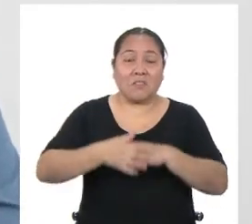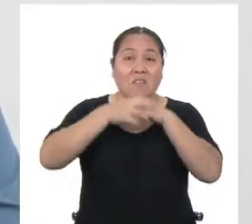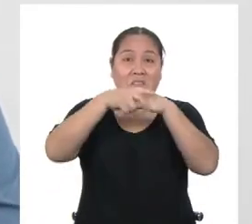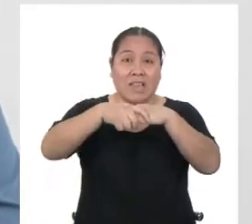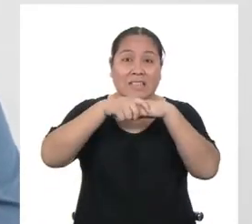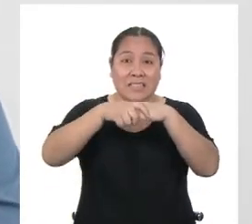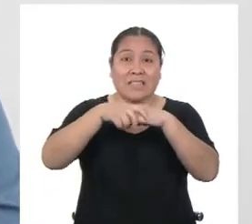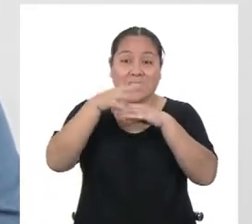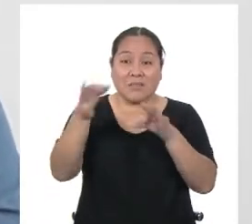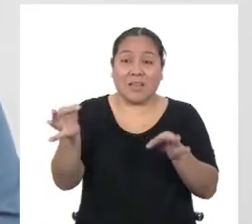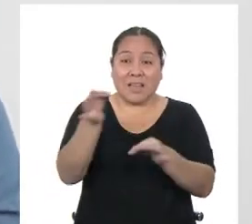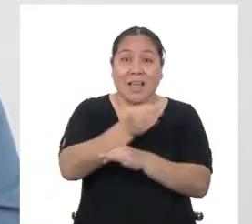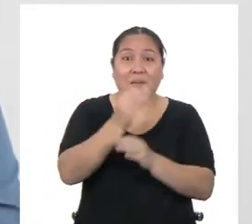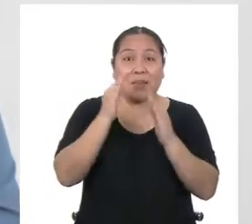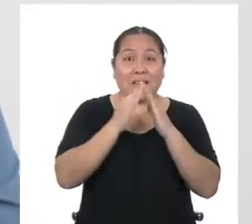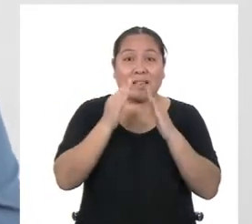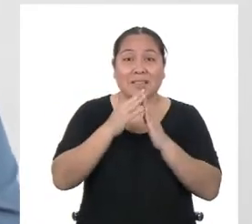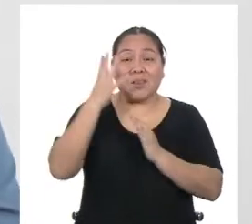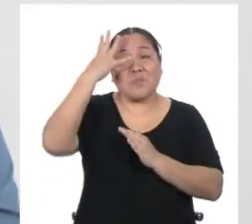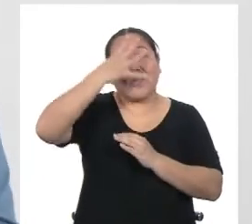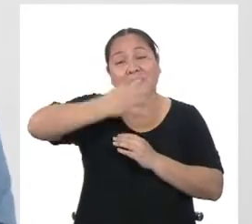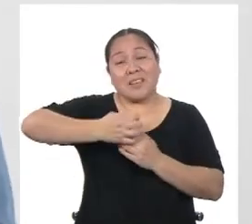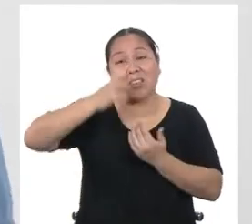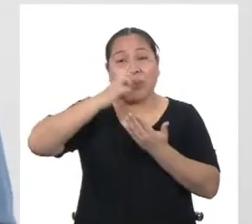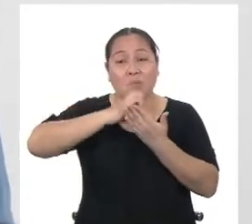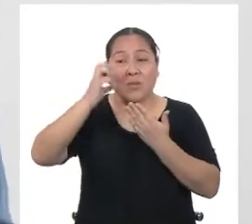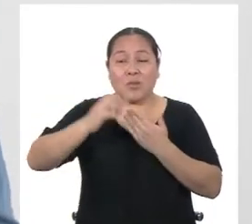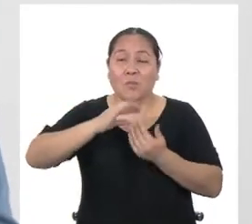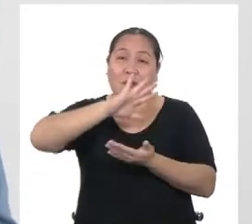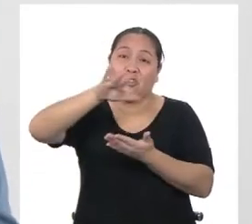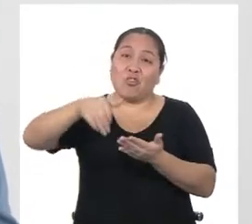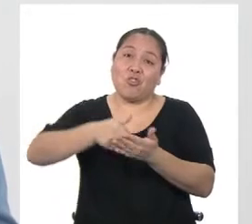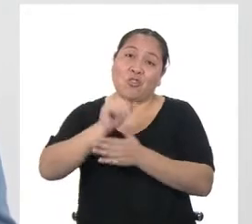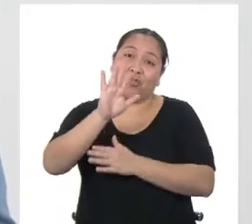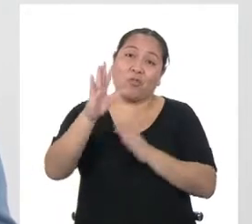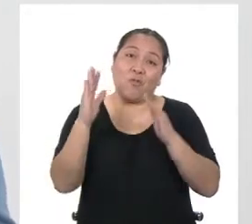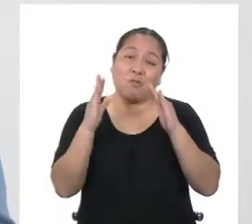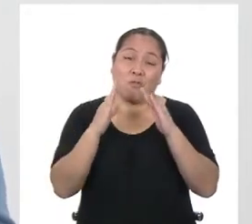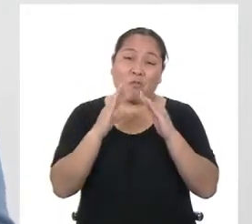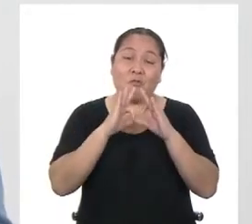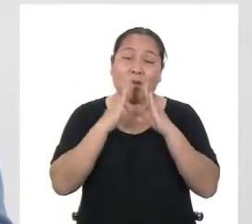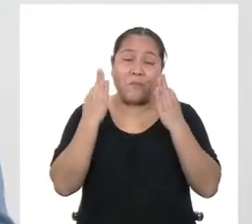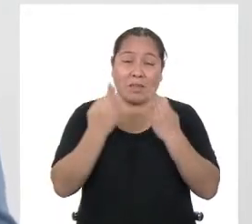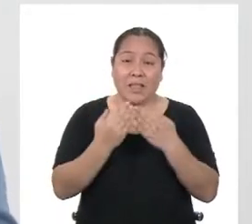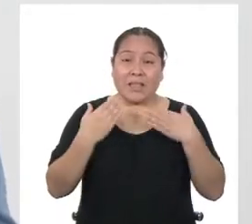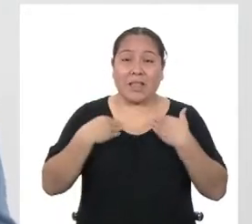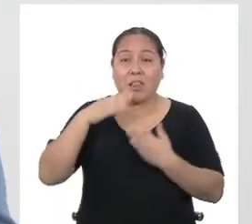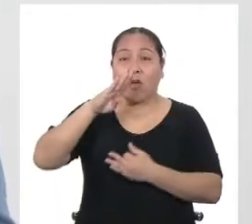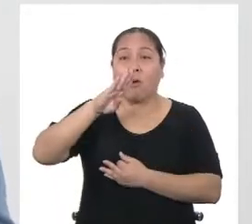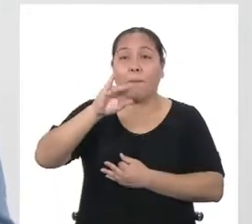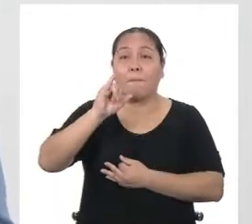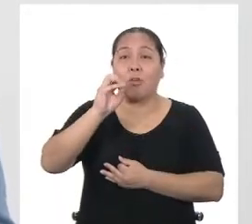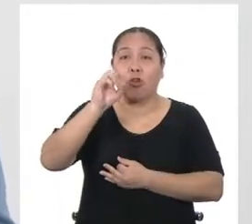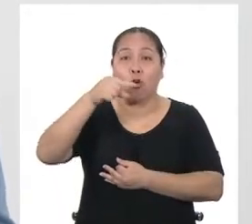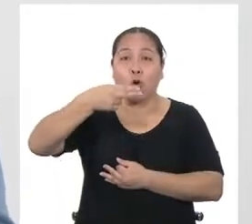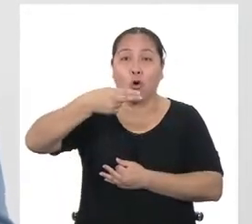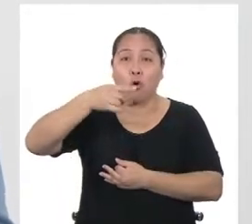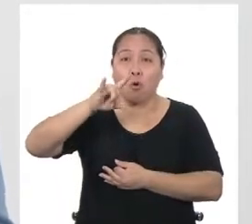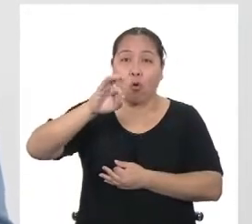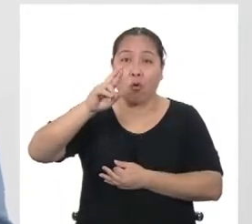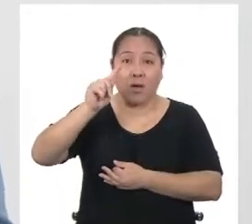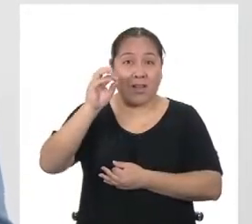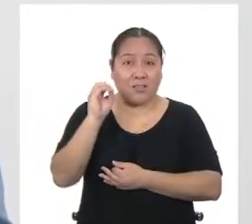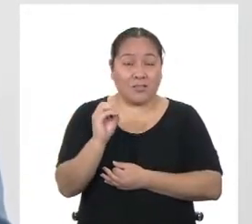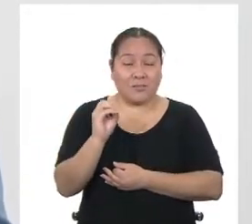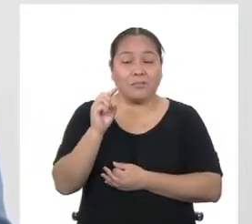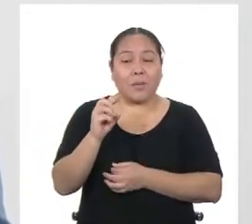por tu mudanza y qué bonito proyecto para toda la familia, tener un biohuerto. Para calcular el área debemos